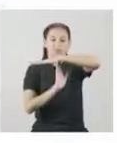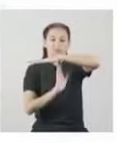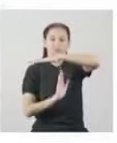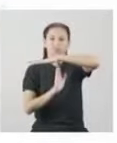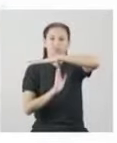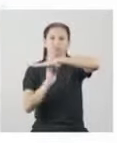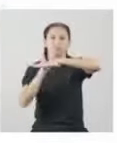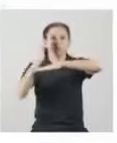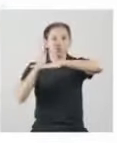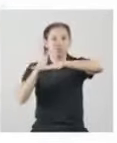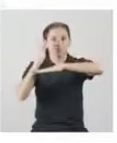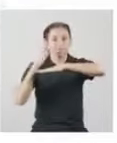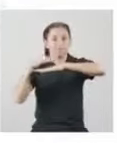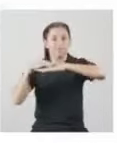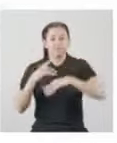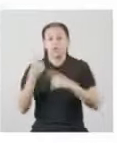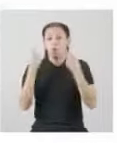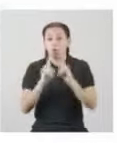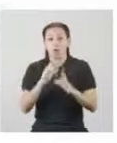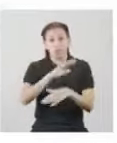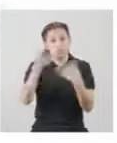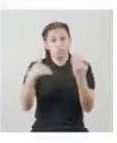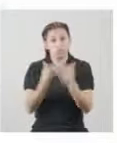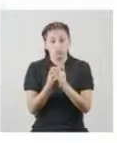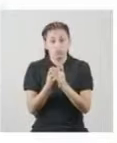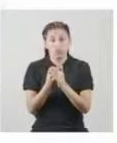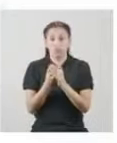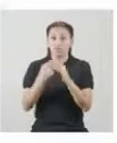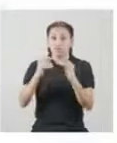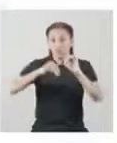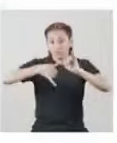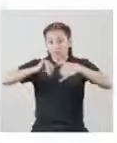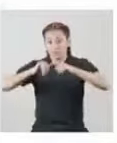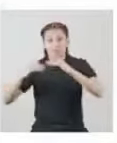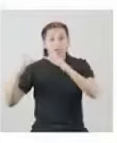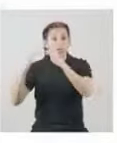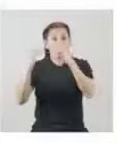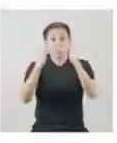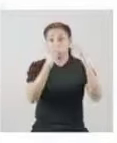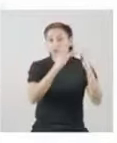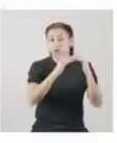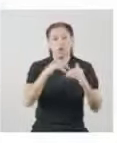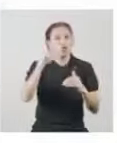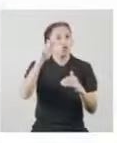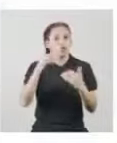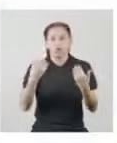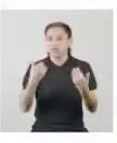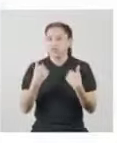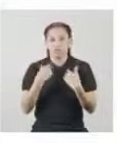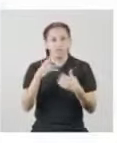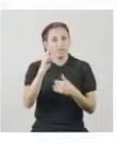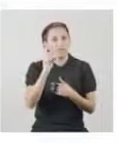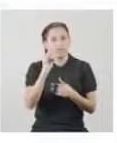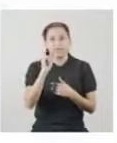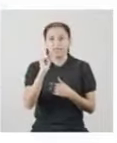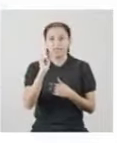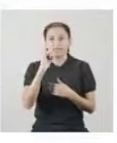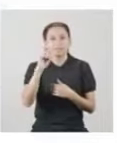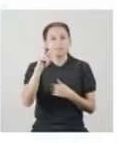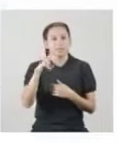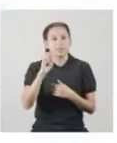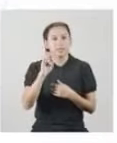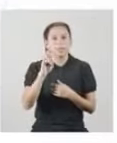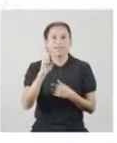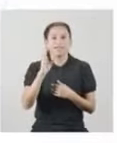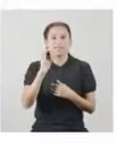Cabe recordar que cuando todas las tallas son las mismas en toda la muestra No existe dispersión y